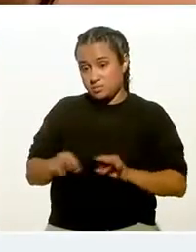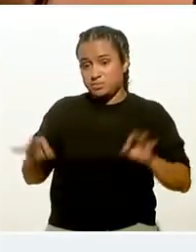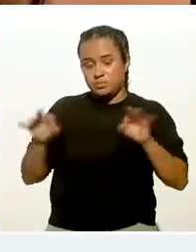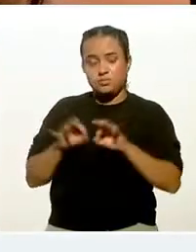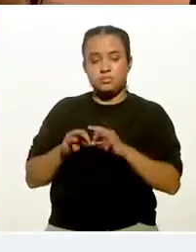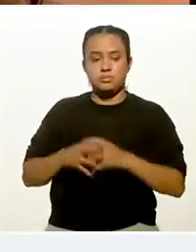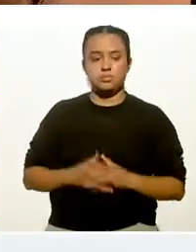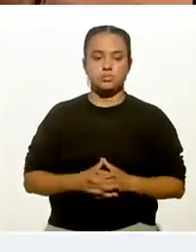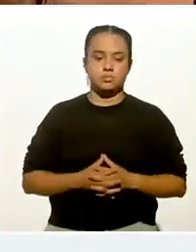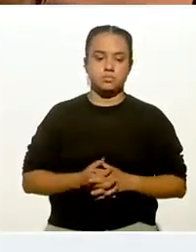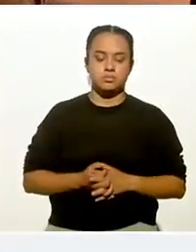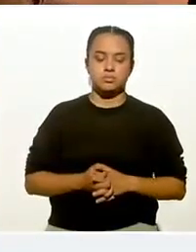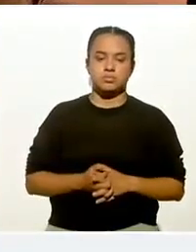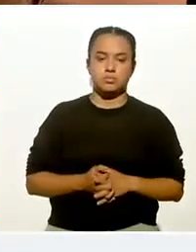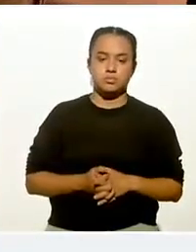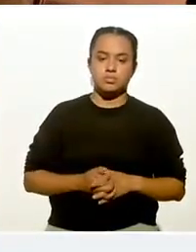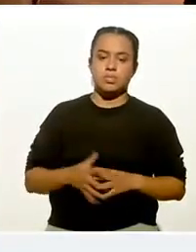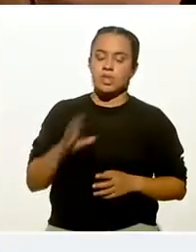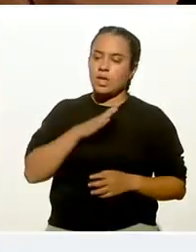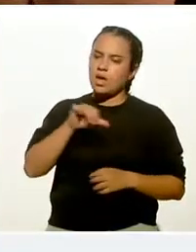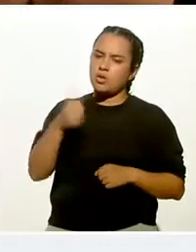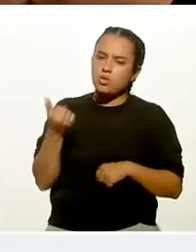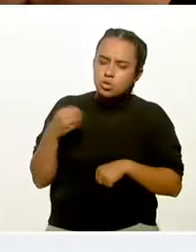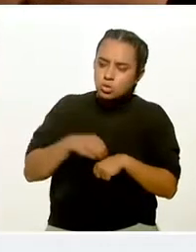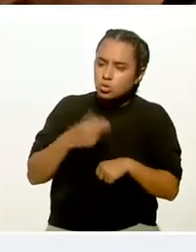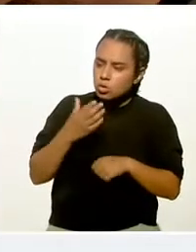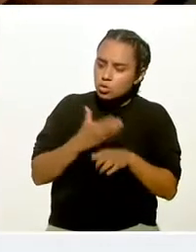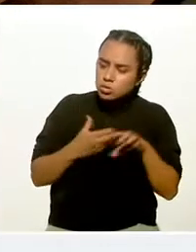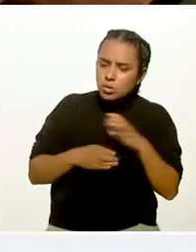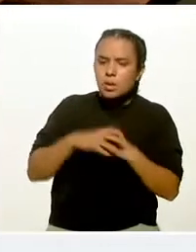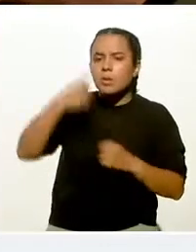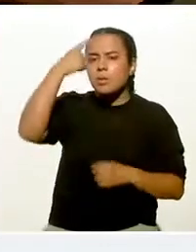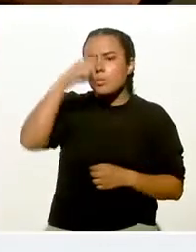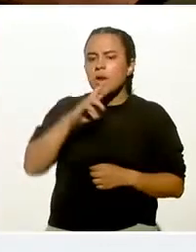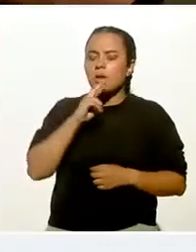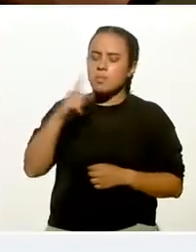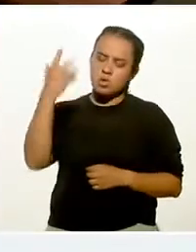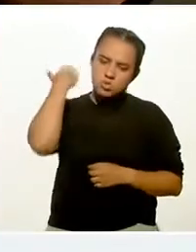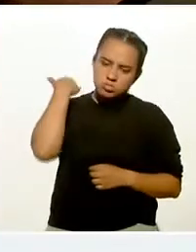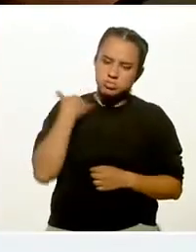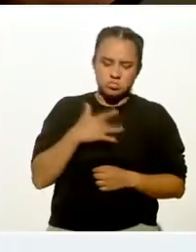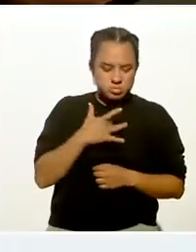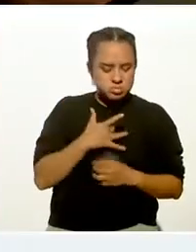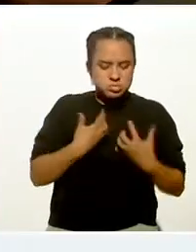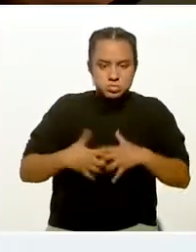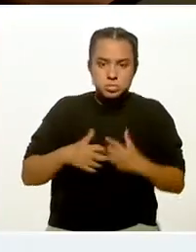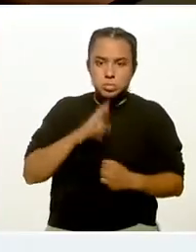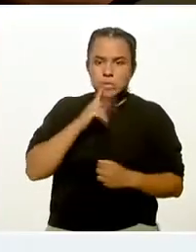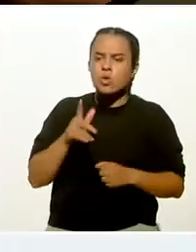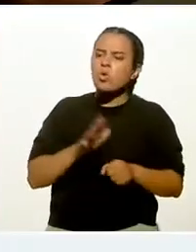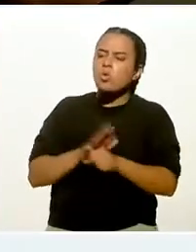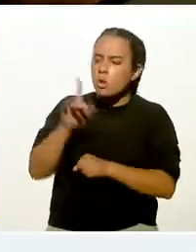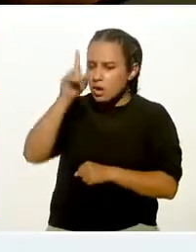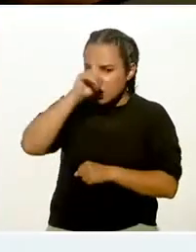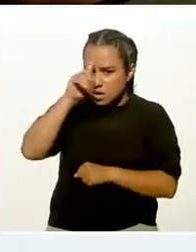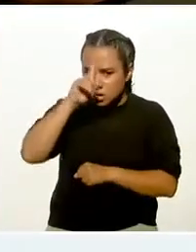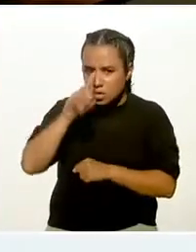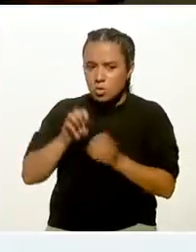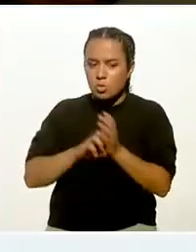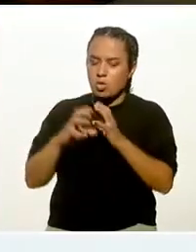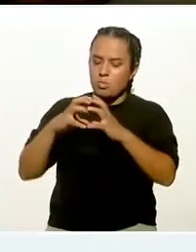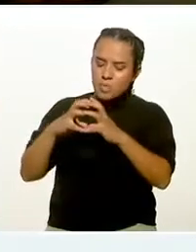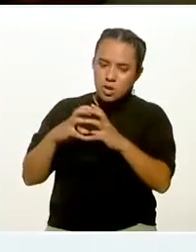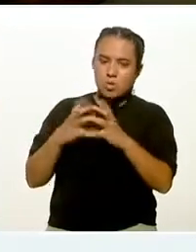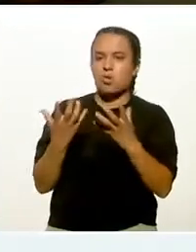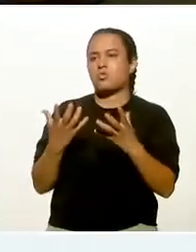¿Hay algunos aditamentos o aparatos para mejorar la capacidad pulmonar? Coméntanos de alguno y cómo se ve de utilizar estos pelotitas, globos,